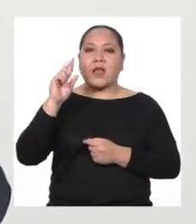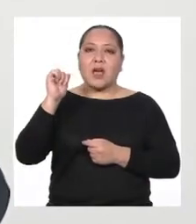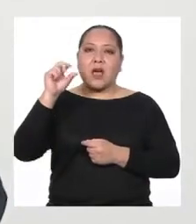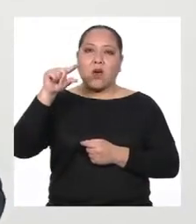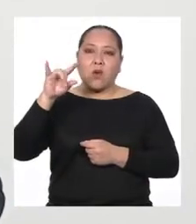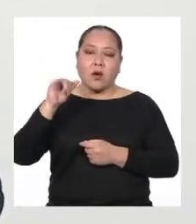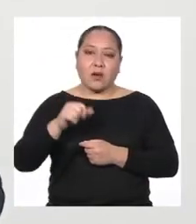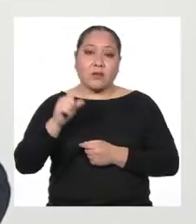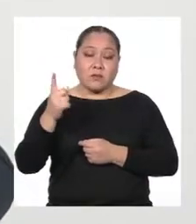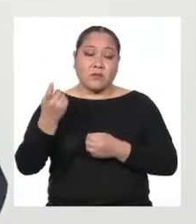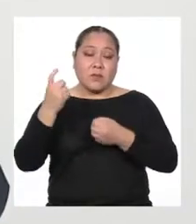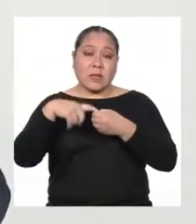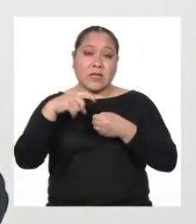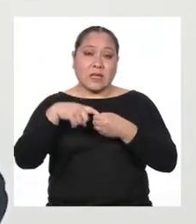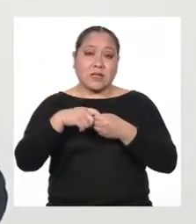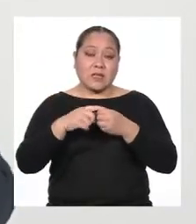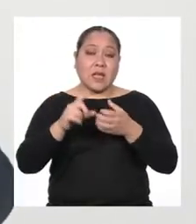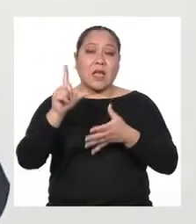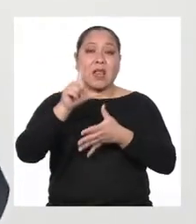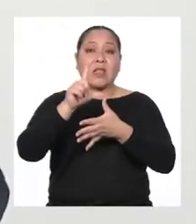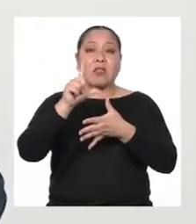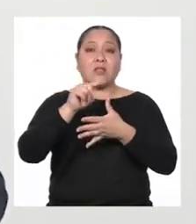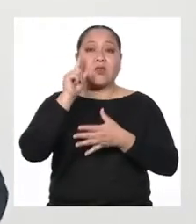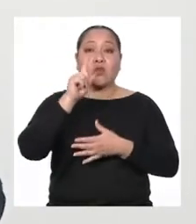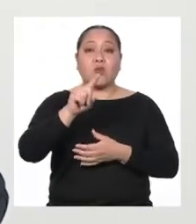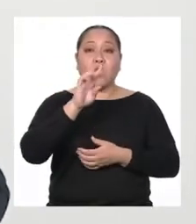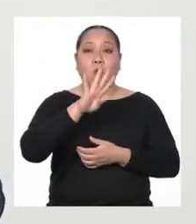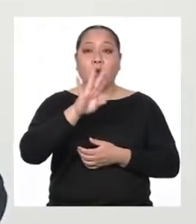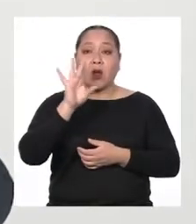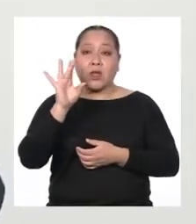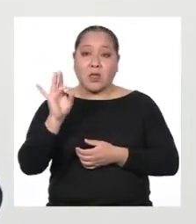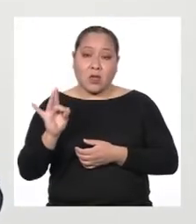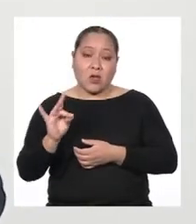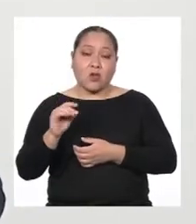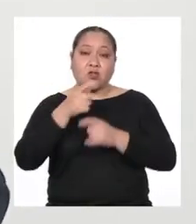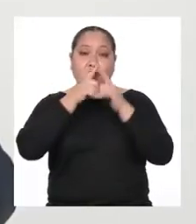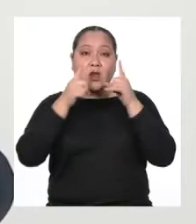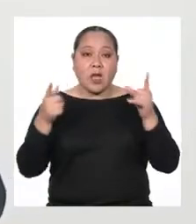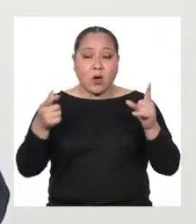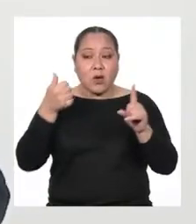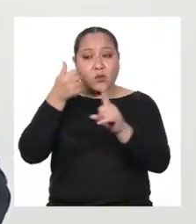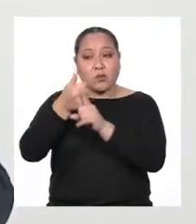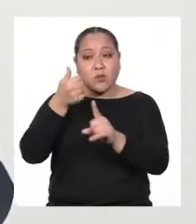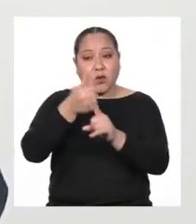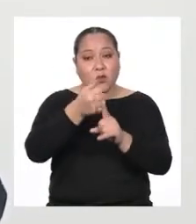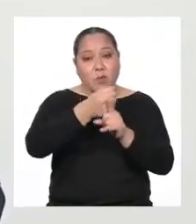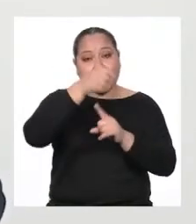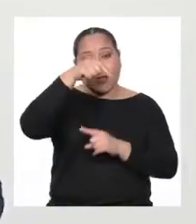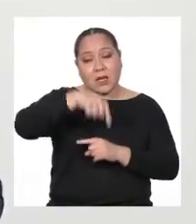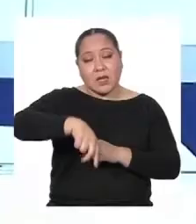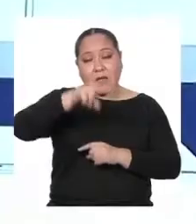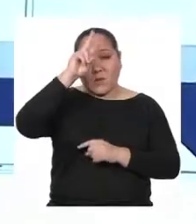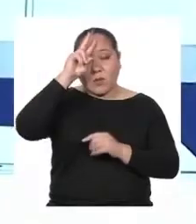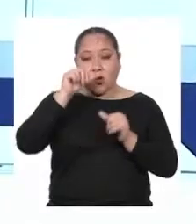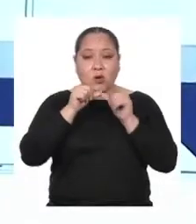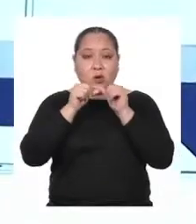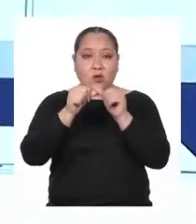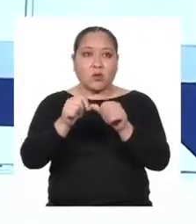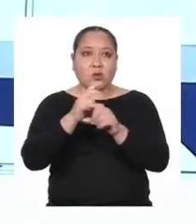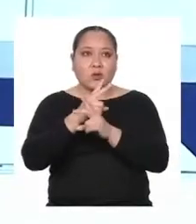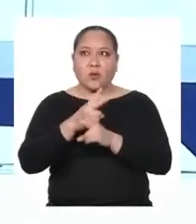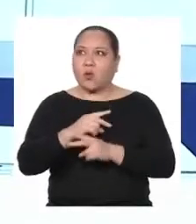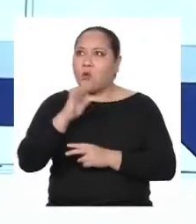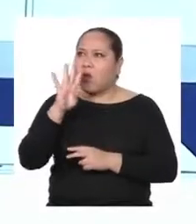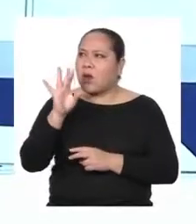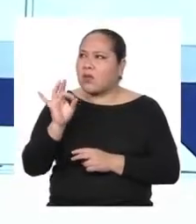parte de Latinoamérica Y es una de las 48 lenguas nativas que se preservan en el Perú ¿48?